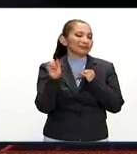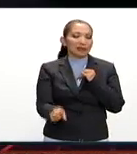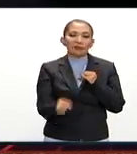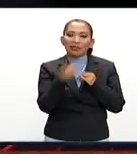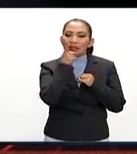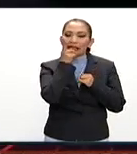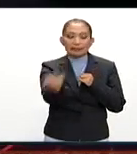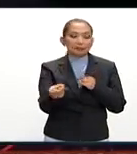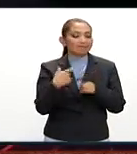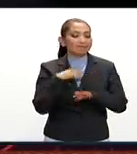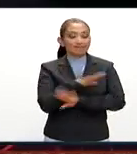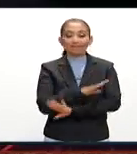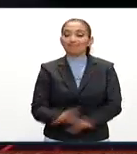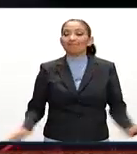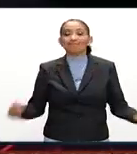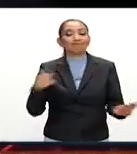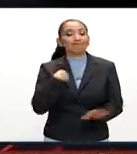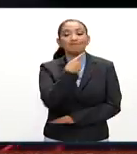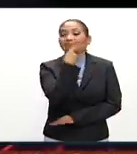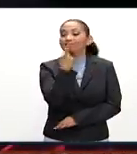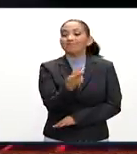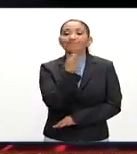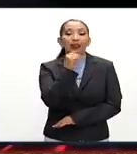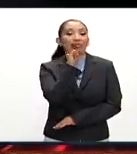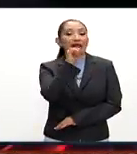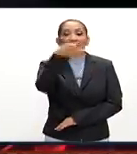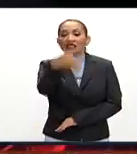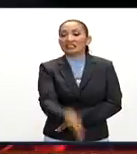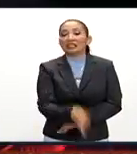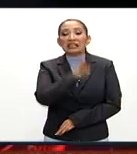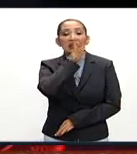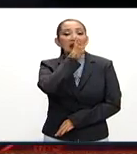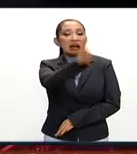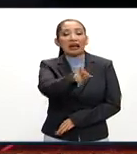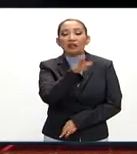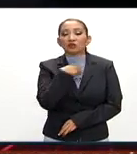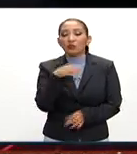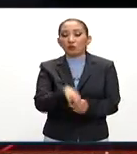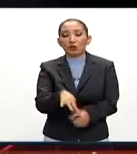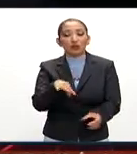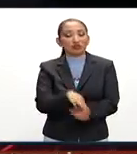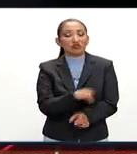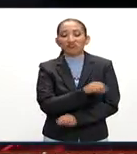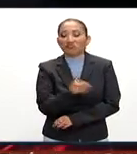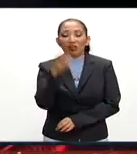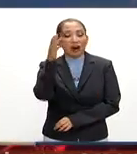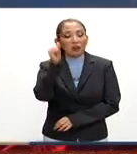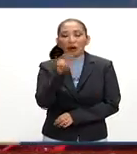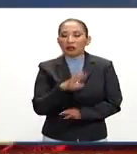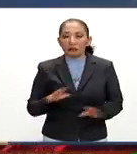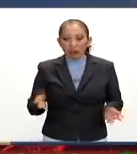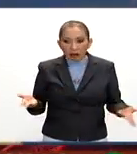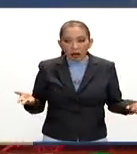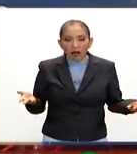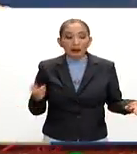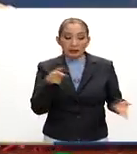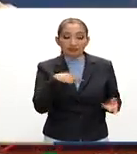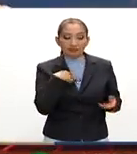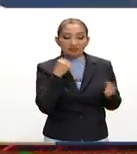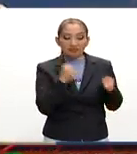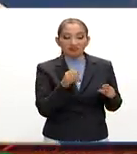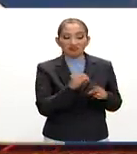cuando declina hablar de la aceptación de su eventual derrota. Yo creo que esto evidentemente va a tener una